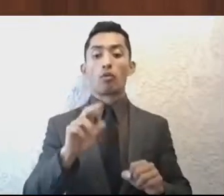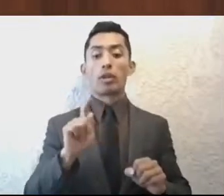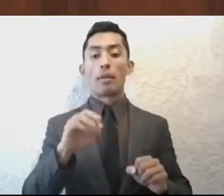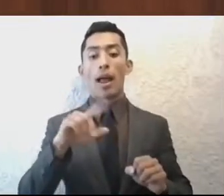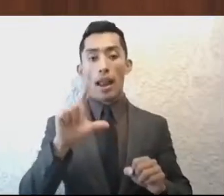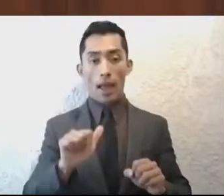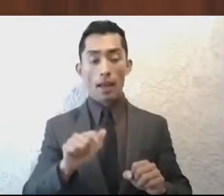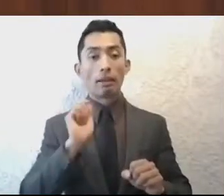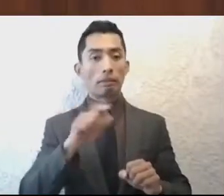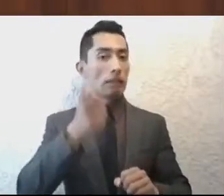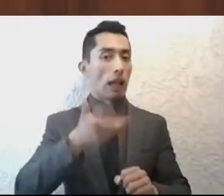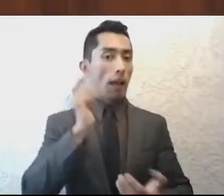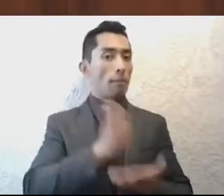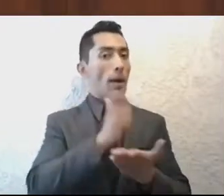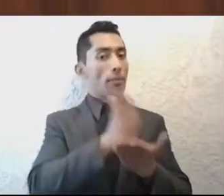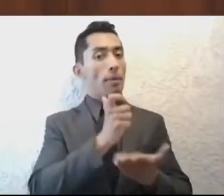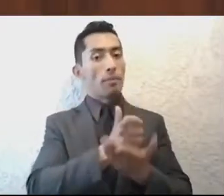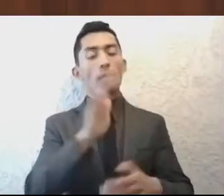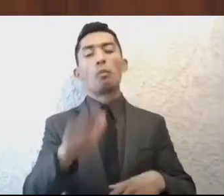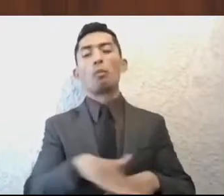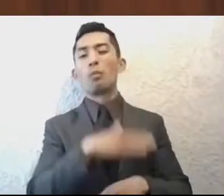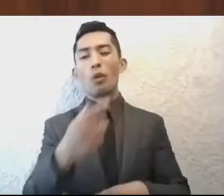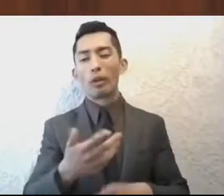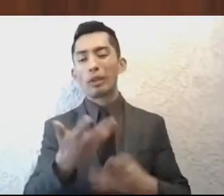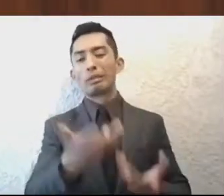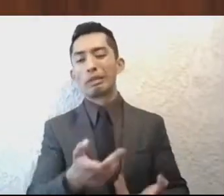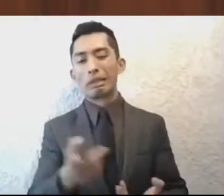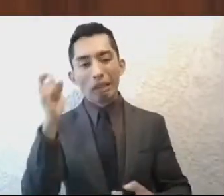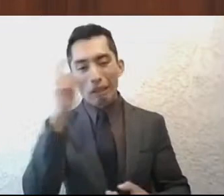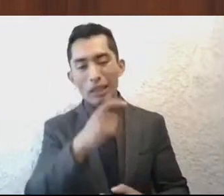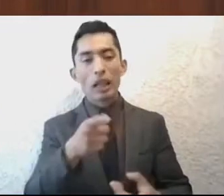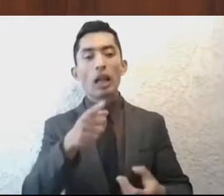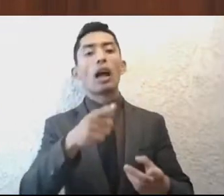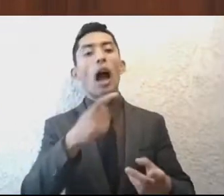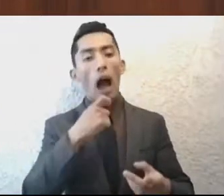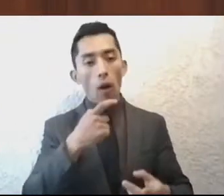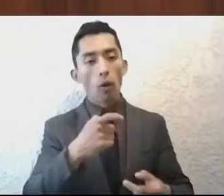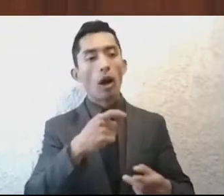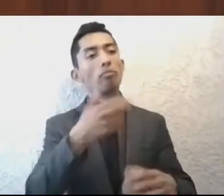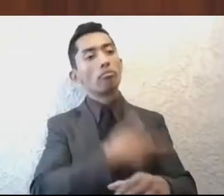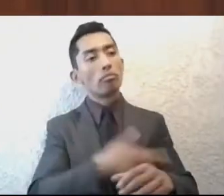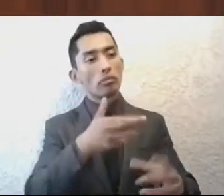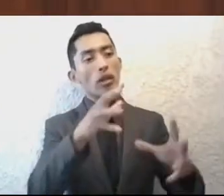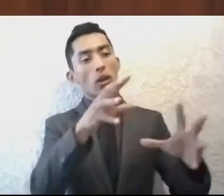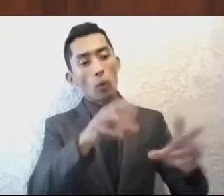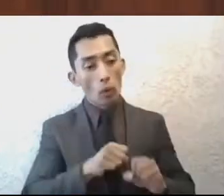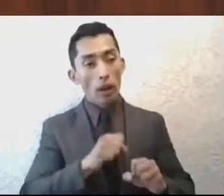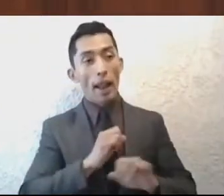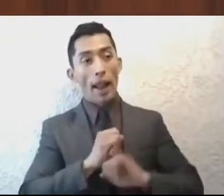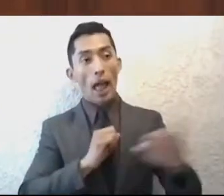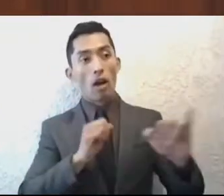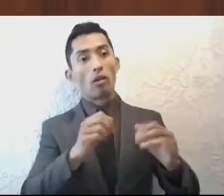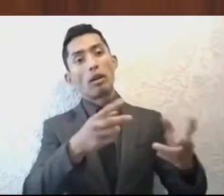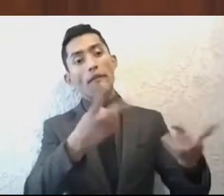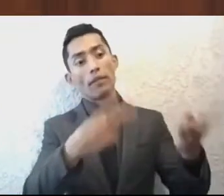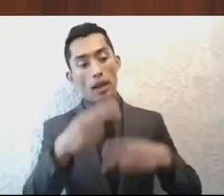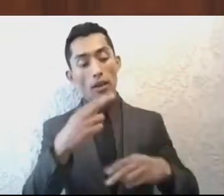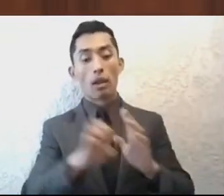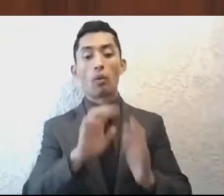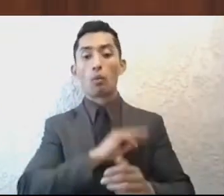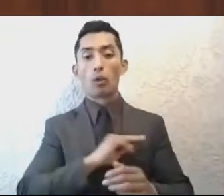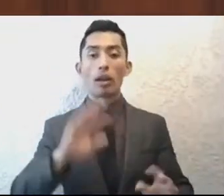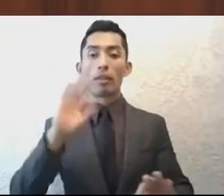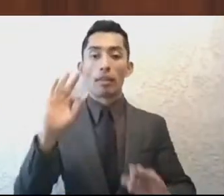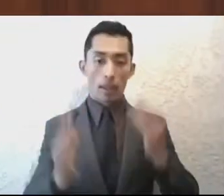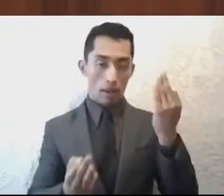cara por la complejidad que implica traerla al Estado de México desde tan lejos. Los municipios como Tlanepantla,